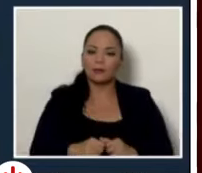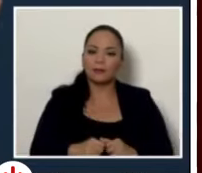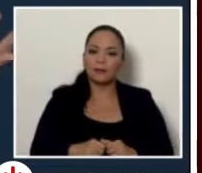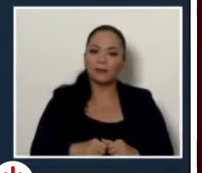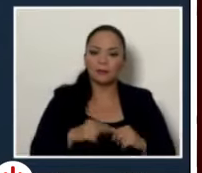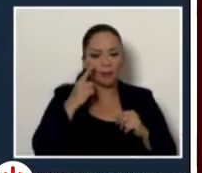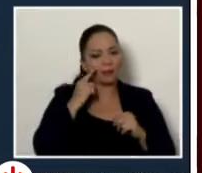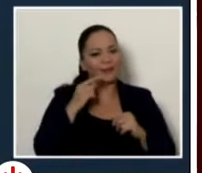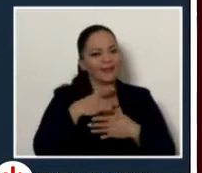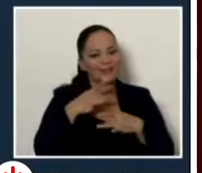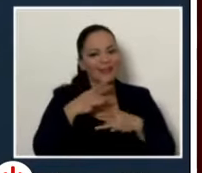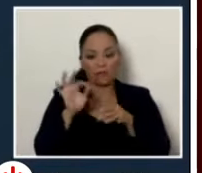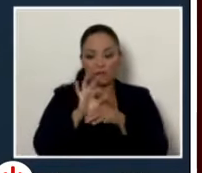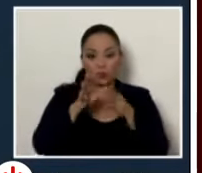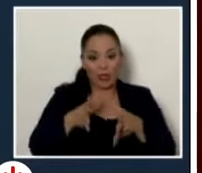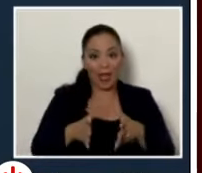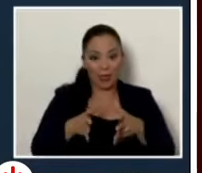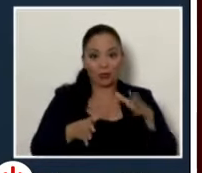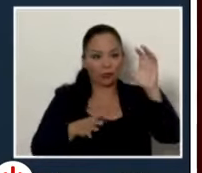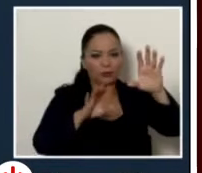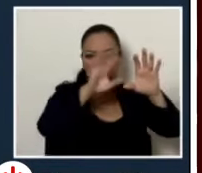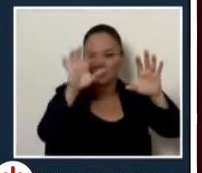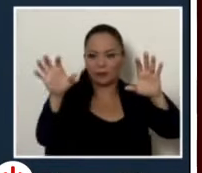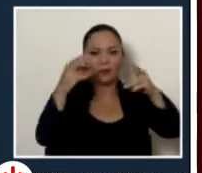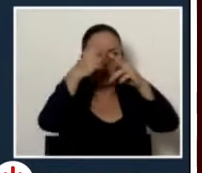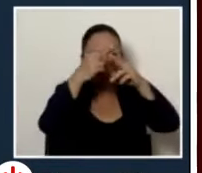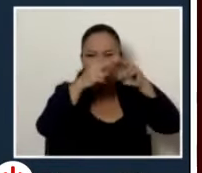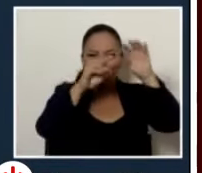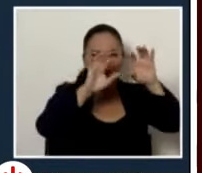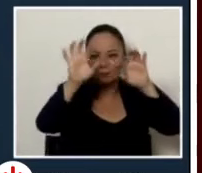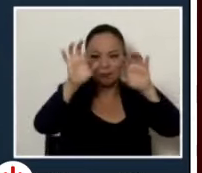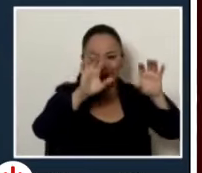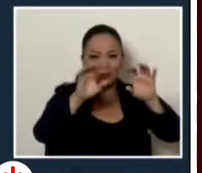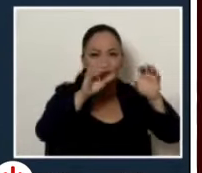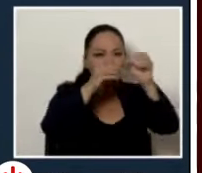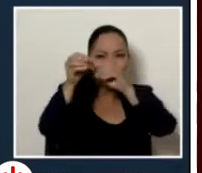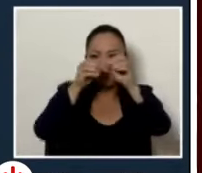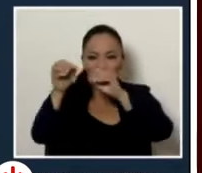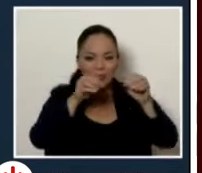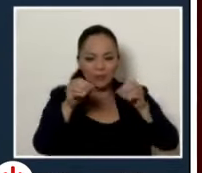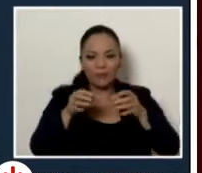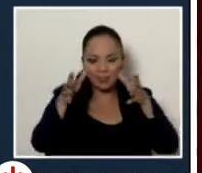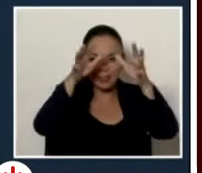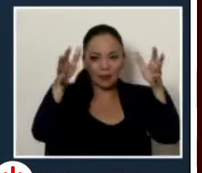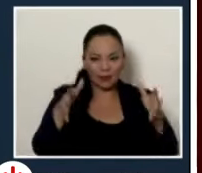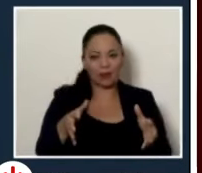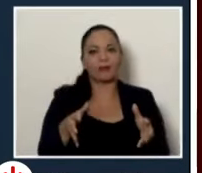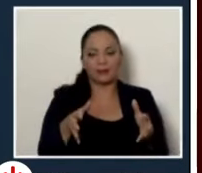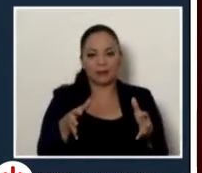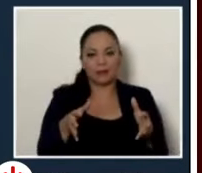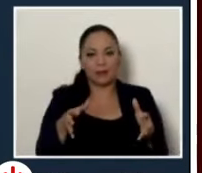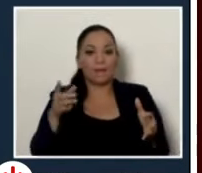el organigrama que está inscrito dentro del expediente de la AIA que tiene el Mideplan por